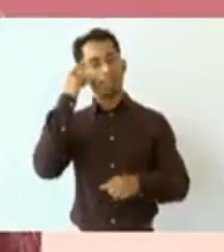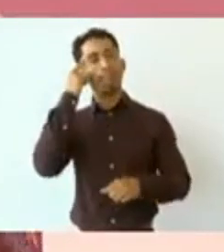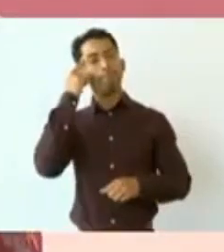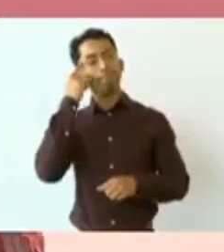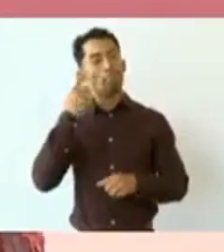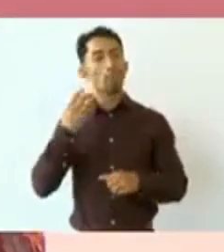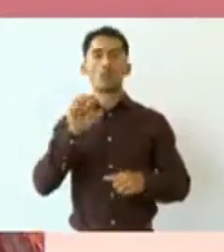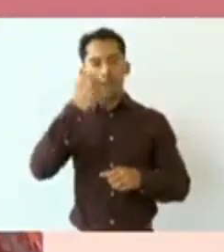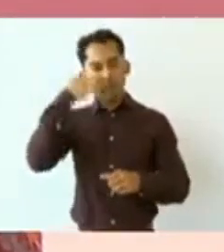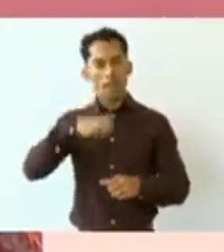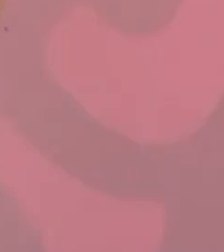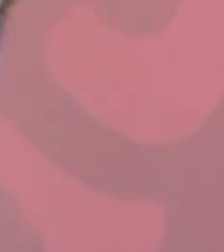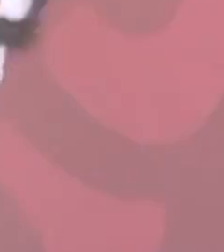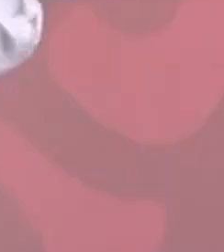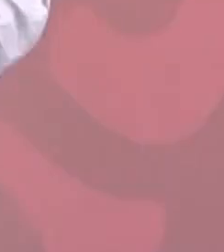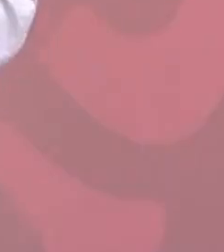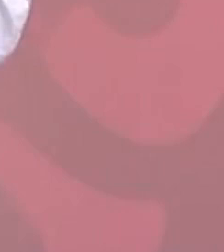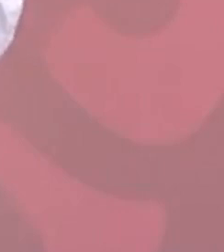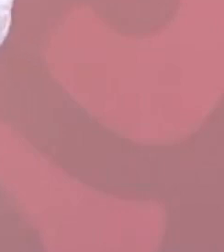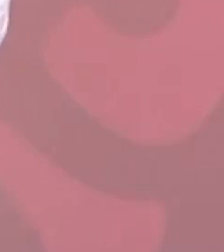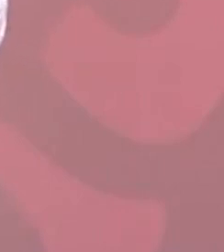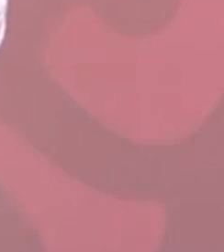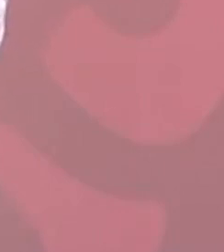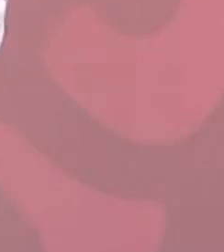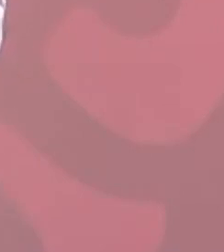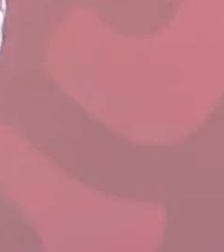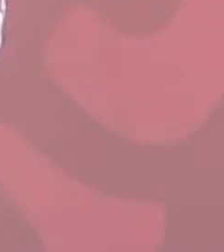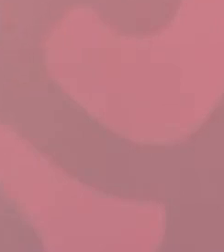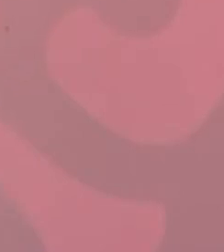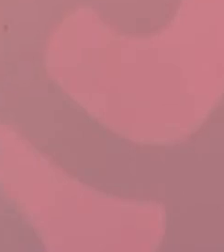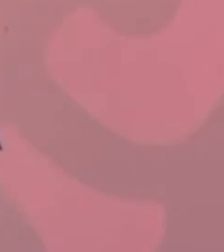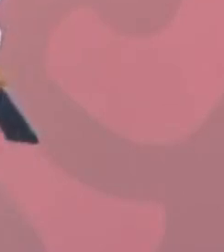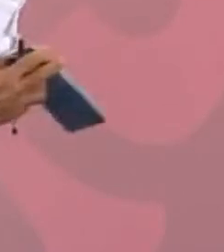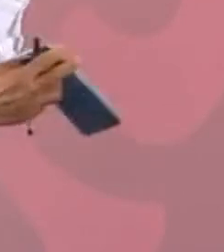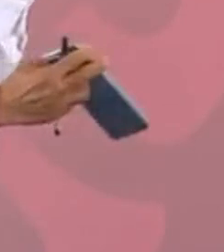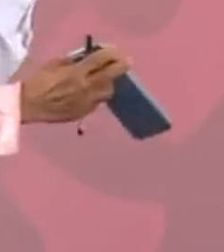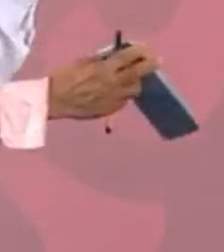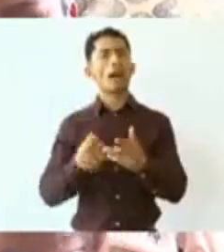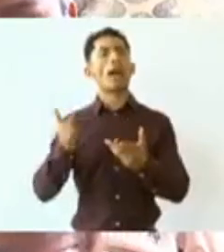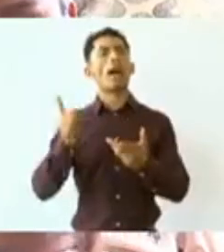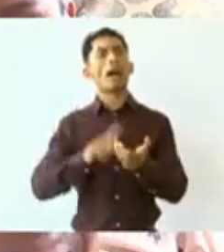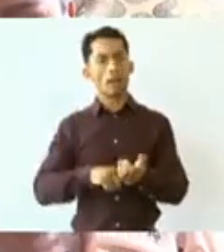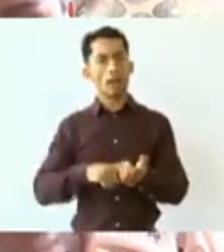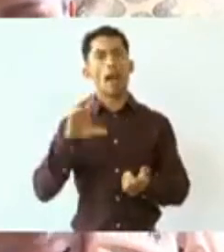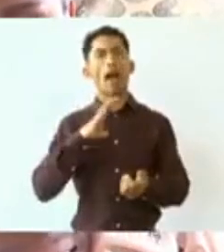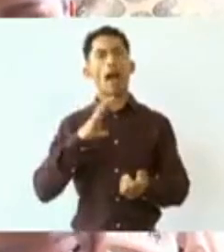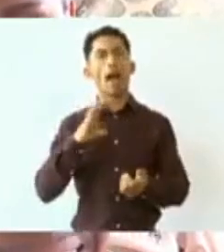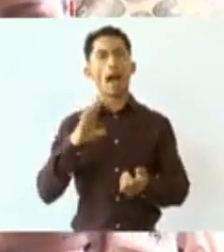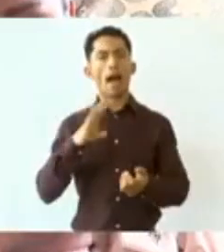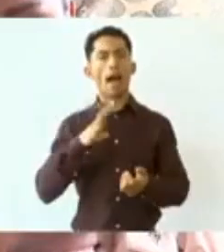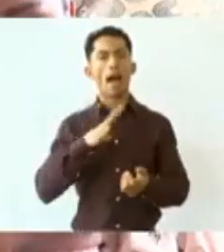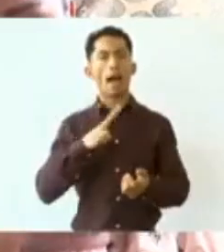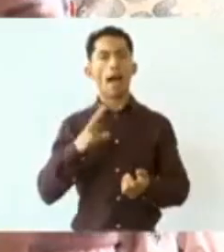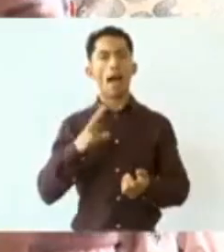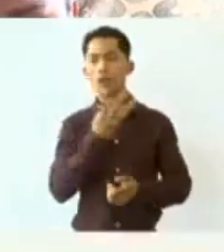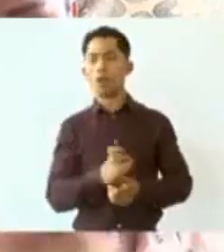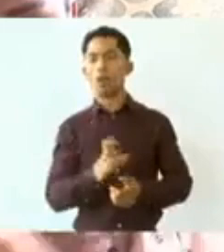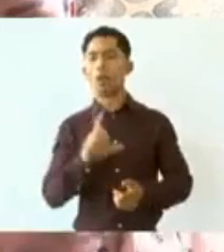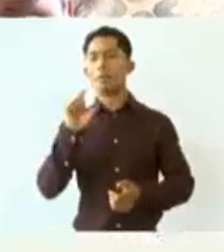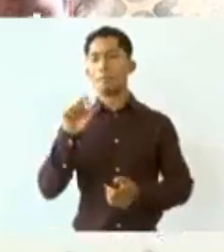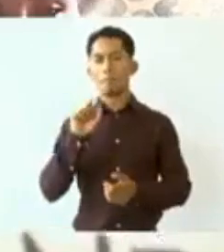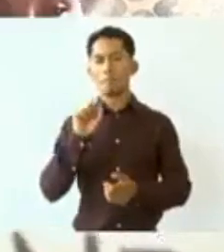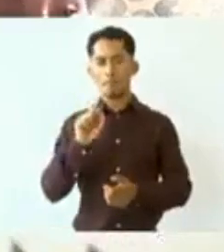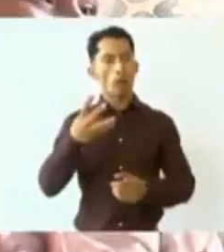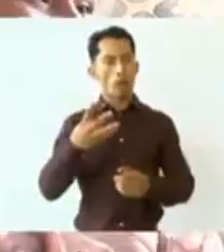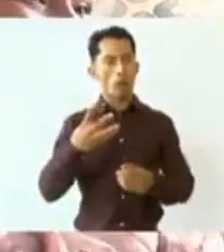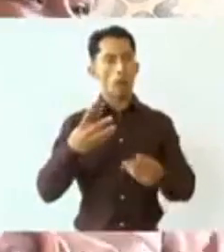entregaron apoyos del programa para el bienestar. El Ejecutivo Federal dijo que antes de que concluya su mandato, enviará una iniciativa